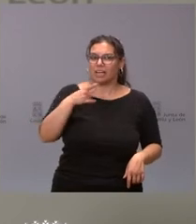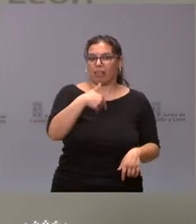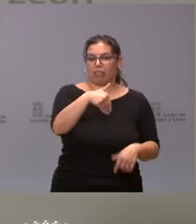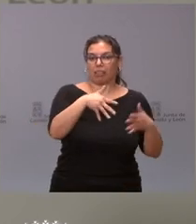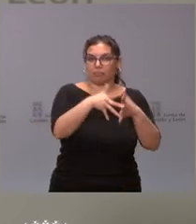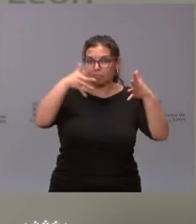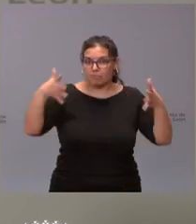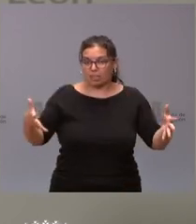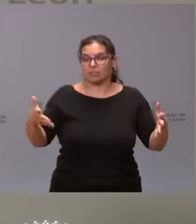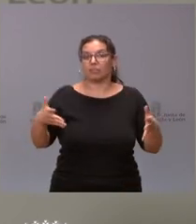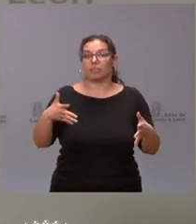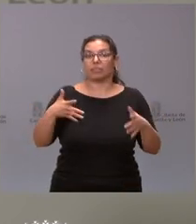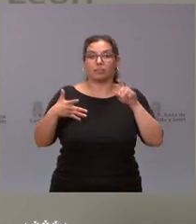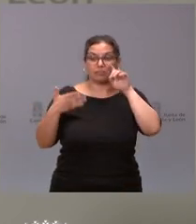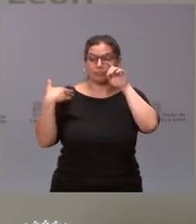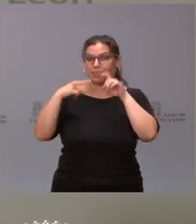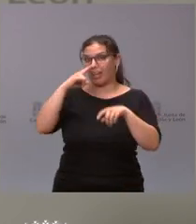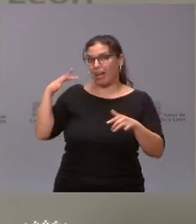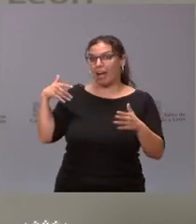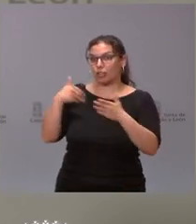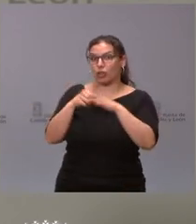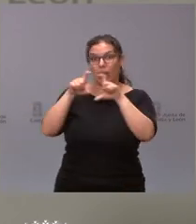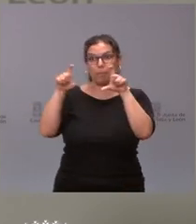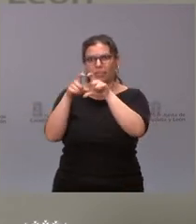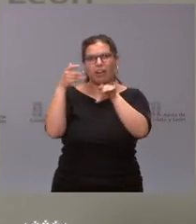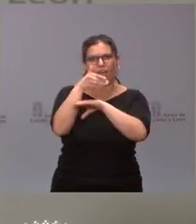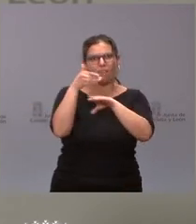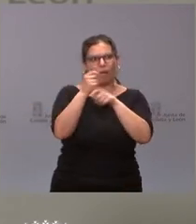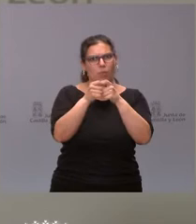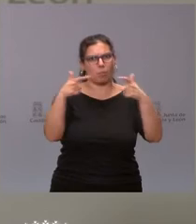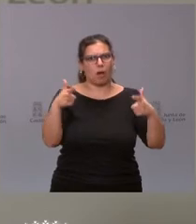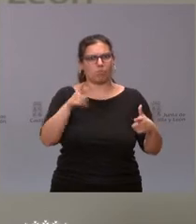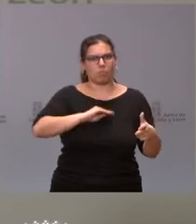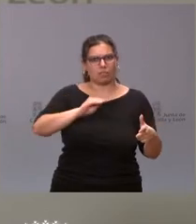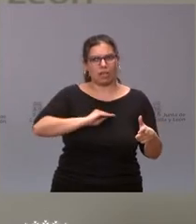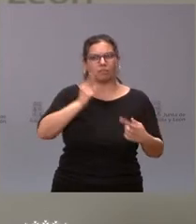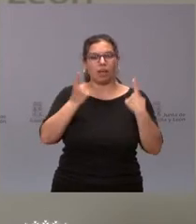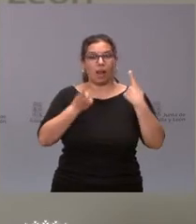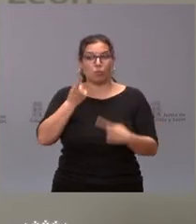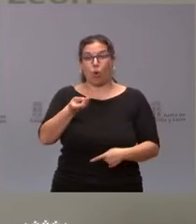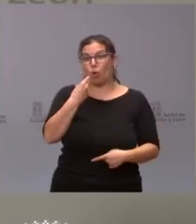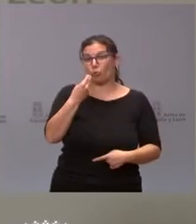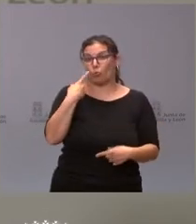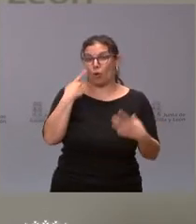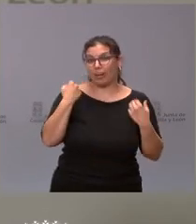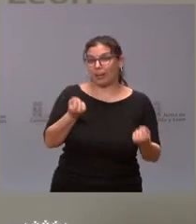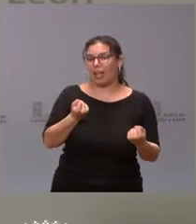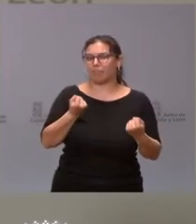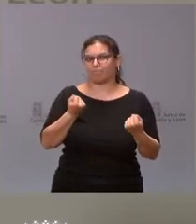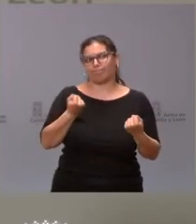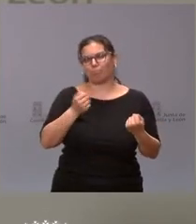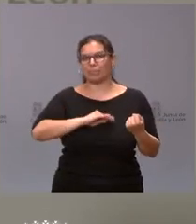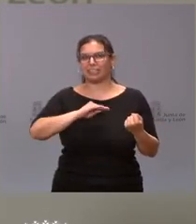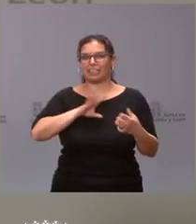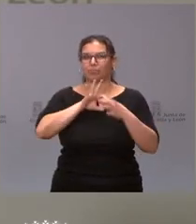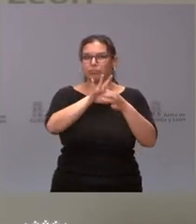y, en la medida en que en los últimos años bastantes empresas han instalado y, sobre todo, empresas de mucho consumo energético vinculadas al tema